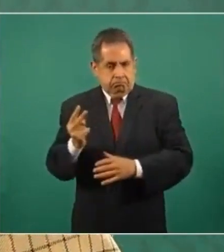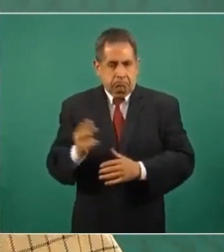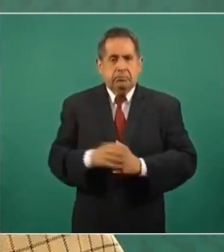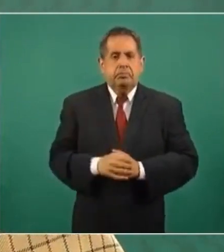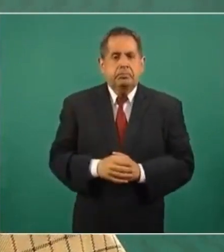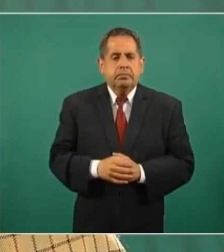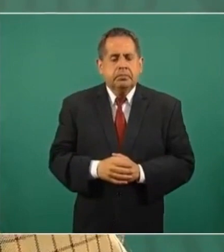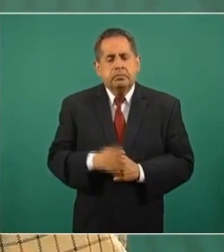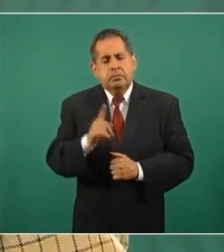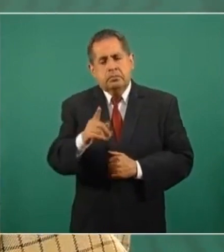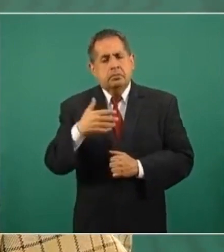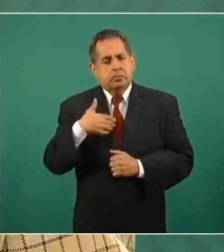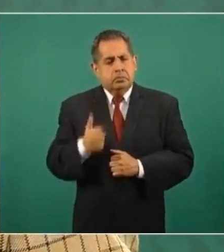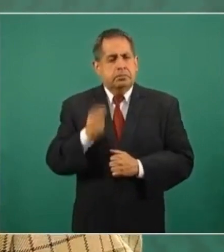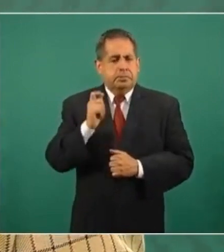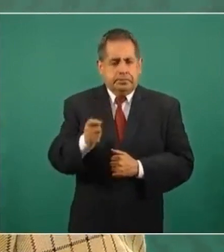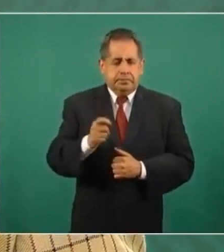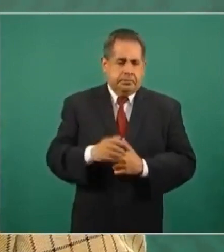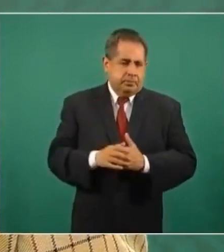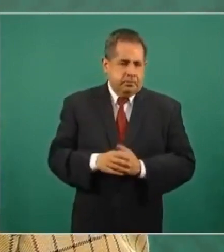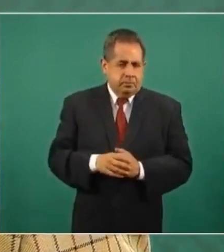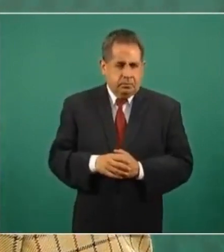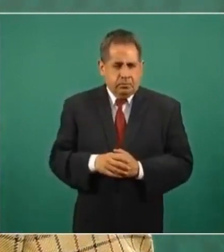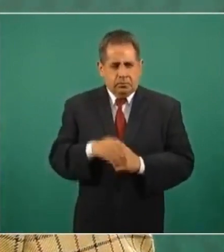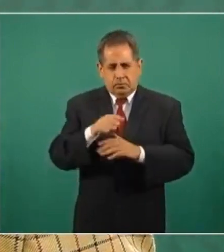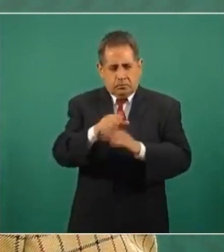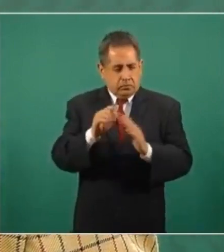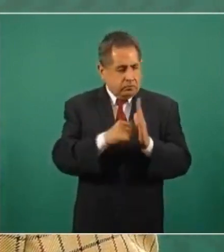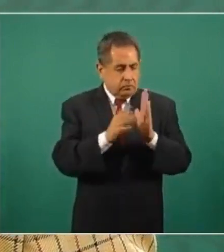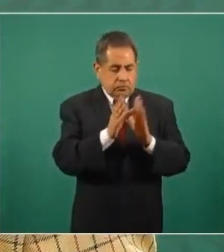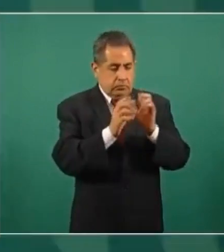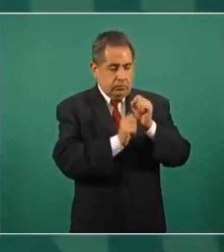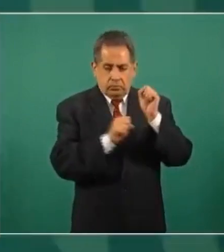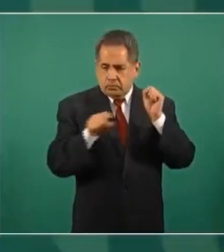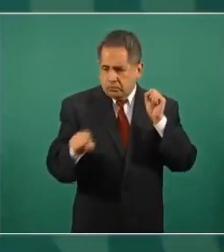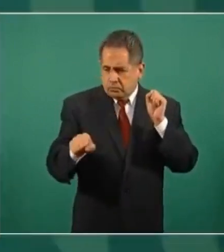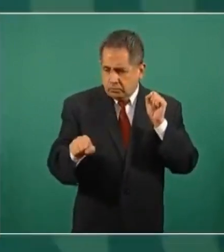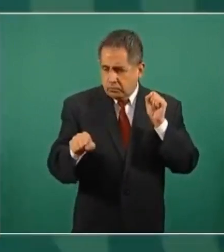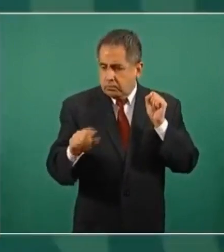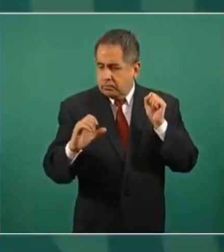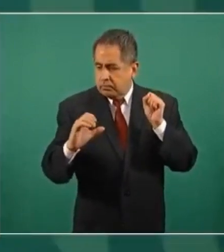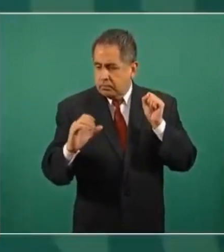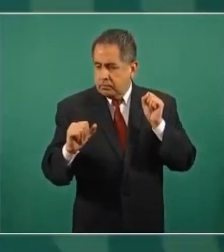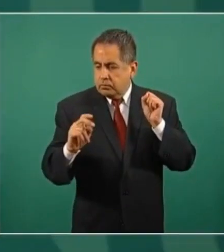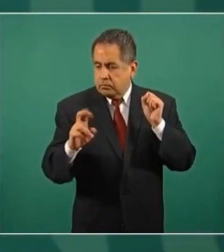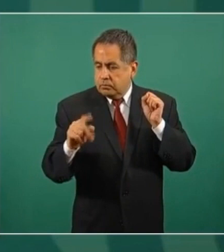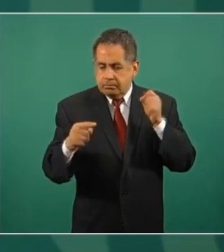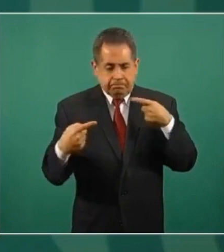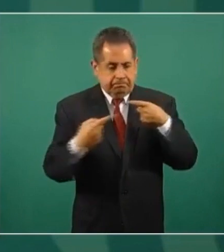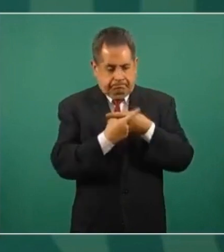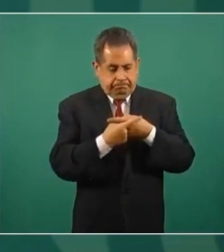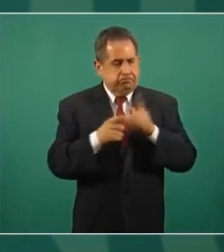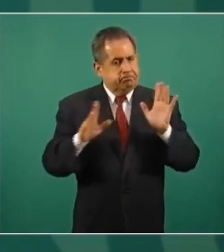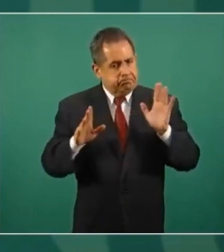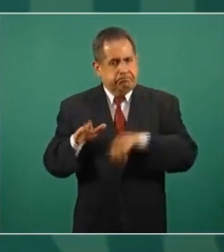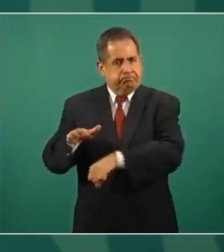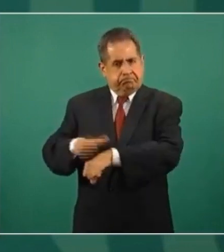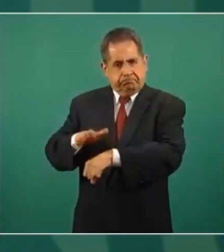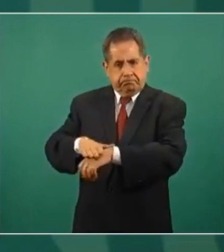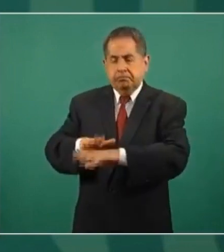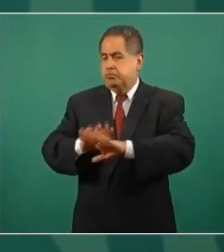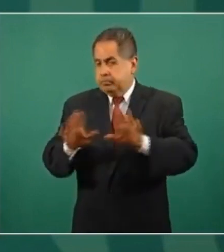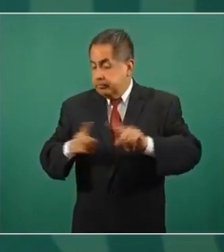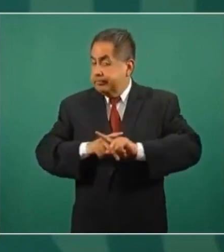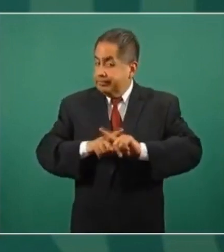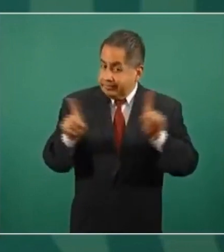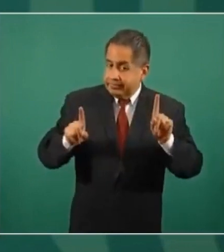Yo ahí entiendo que fue sobre la constitucionalidad o no de un acuerdo del presidente y aquí estamos